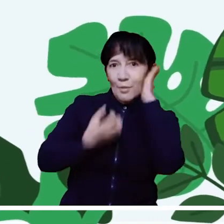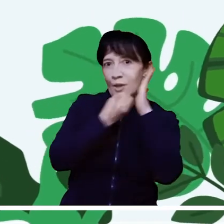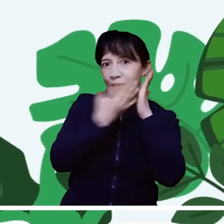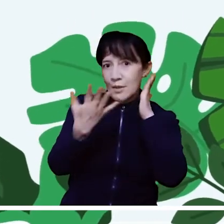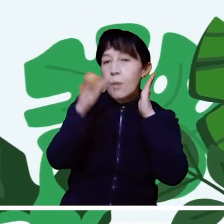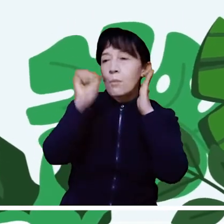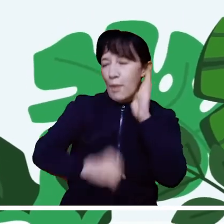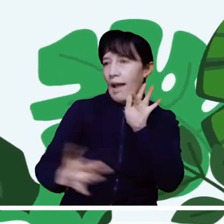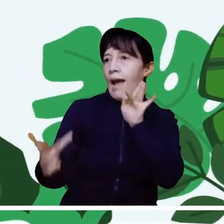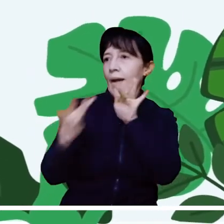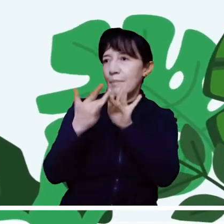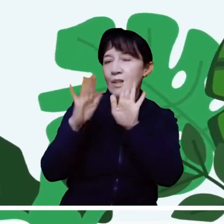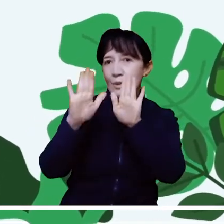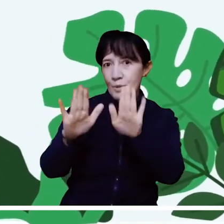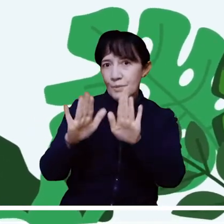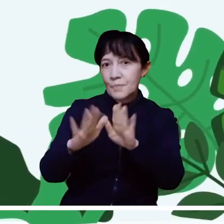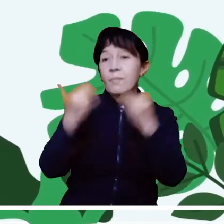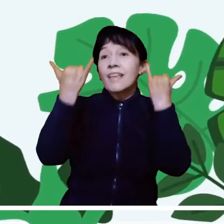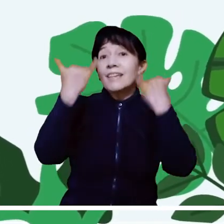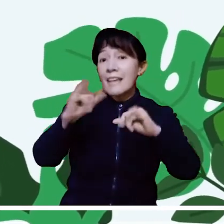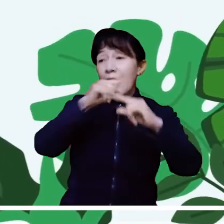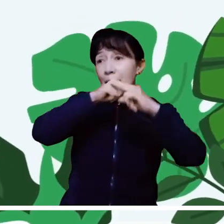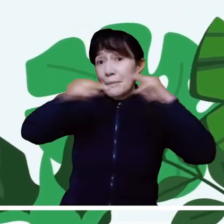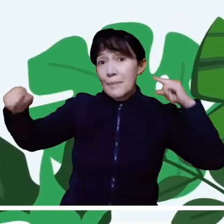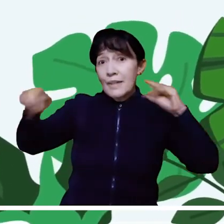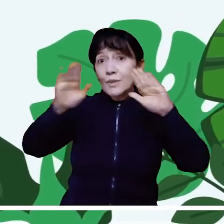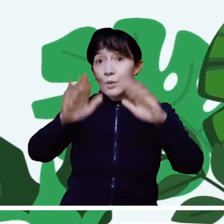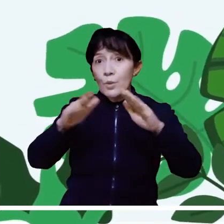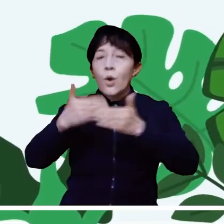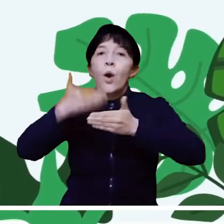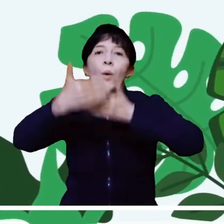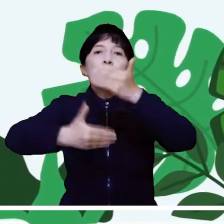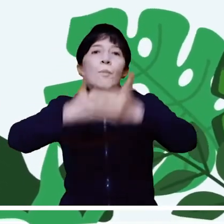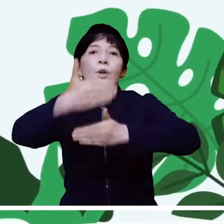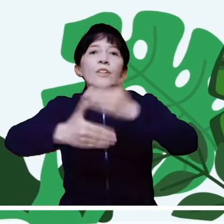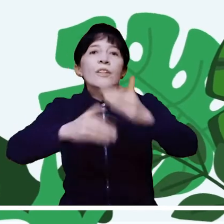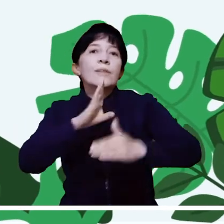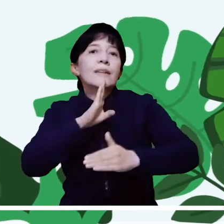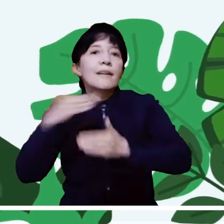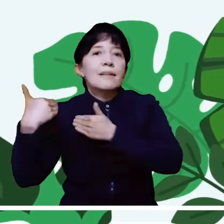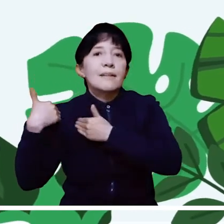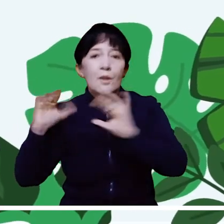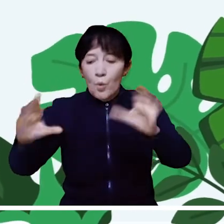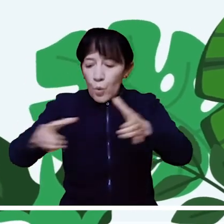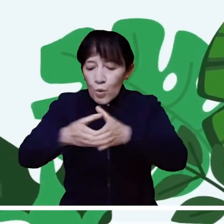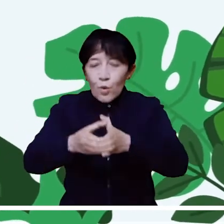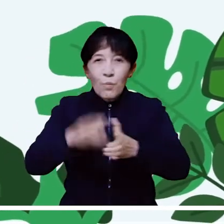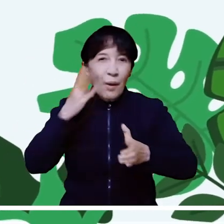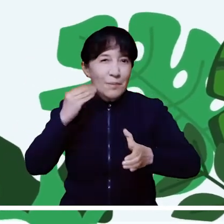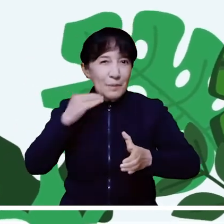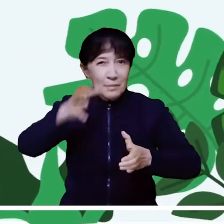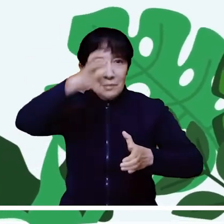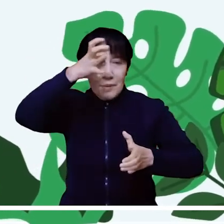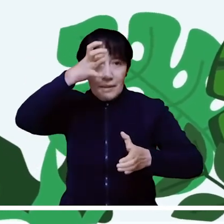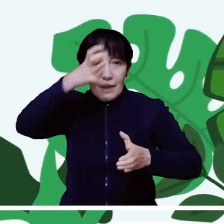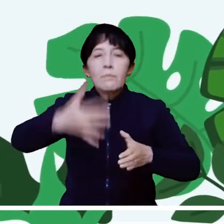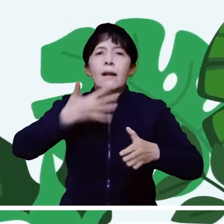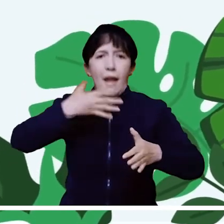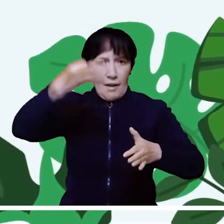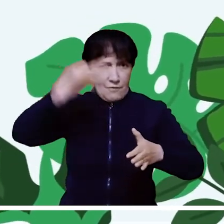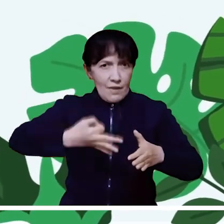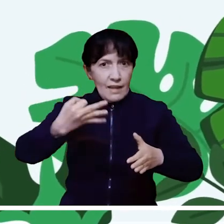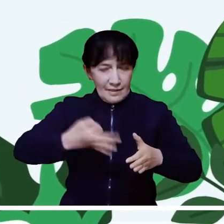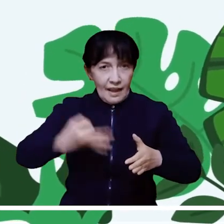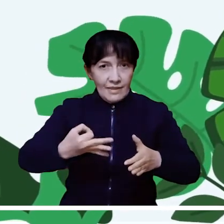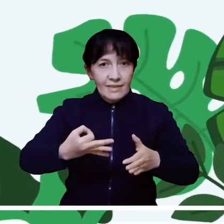dejar sus datos de contacto. Una vez enviada la información, será procesada por un equipo experto para determinar qué es